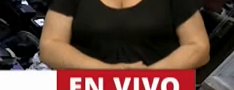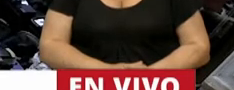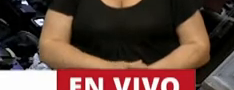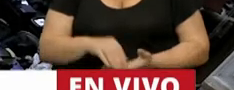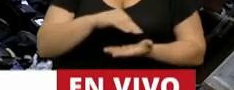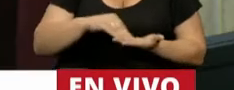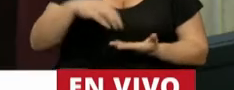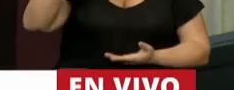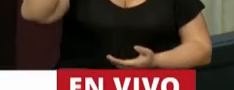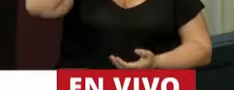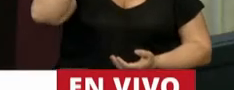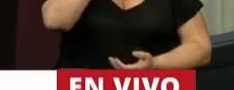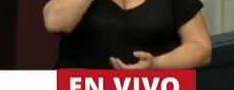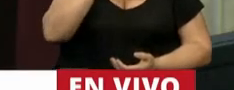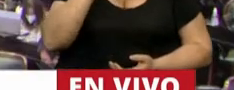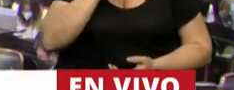Diputado Petri.